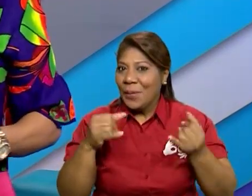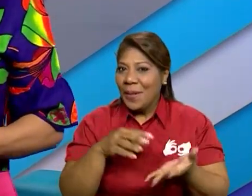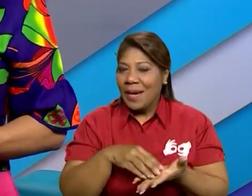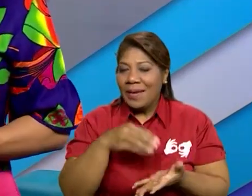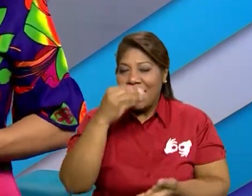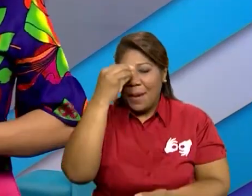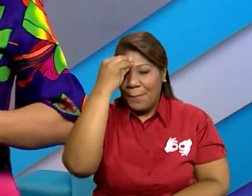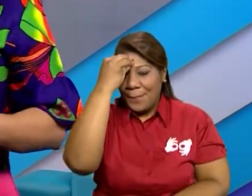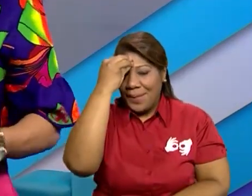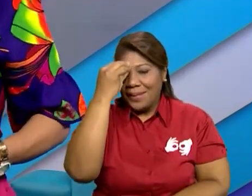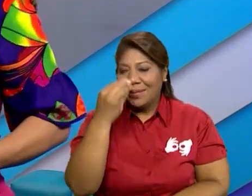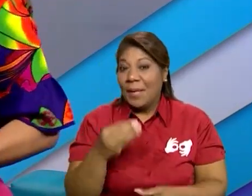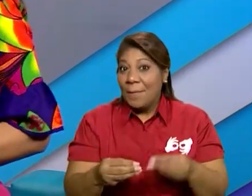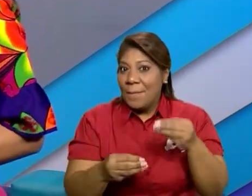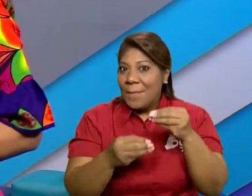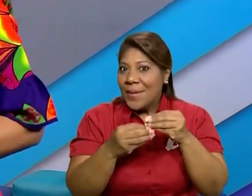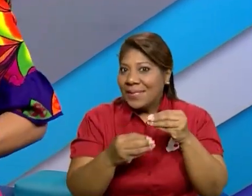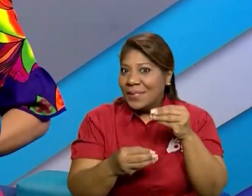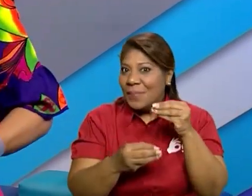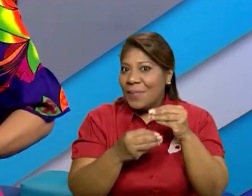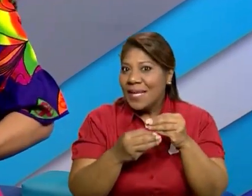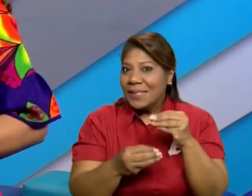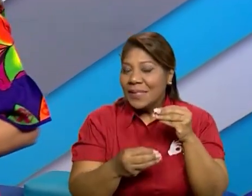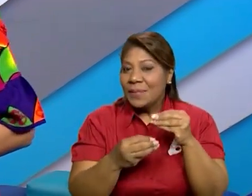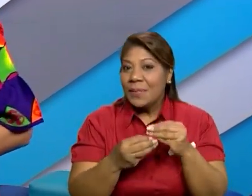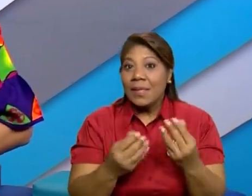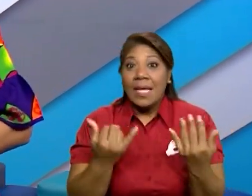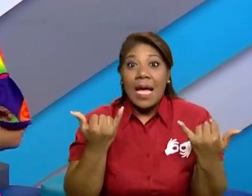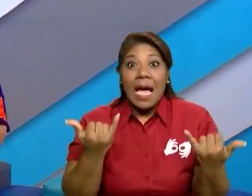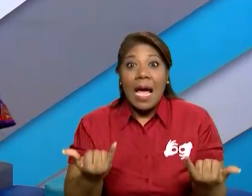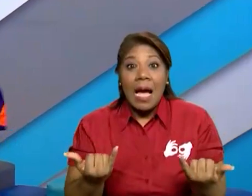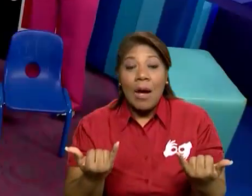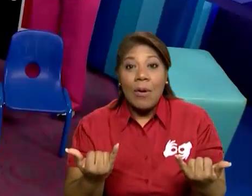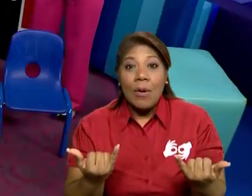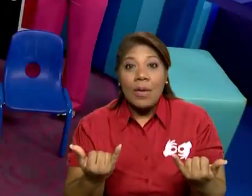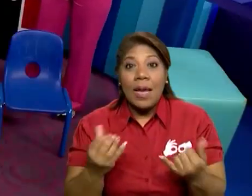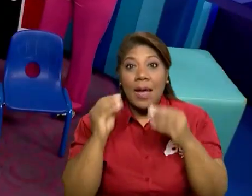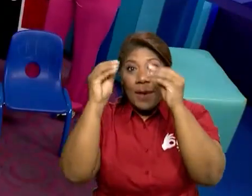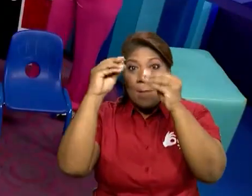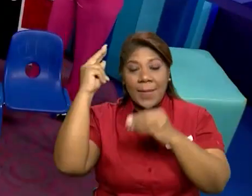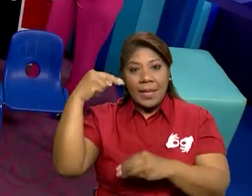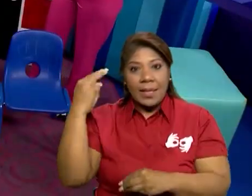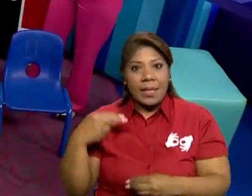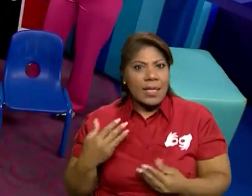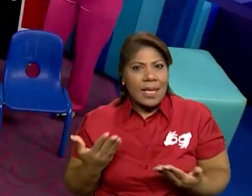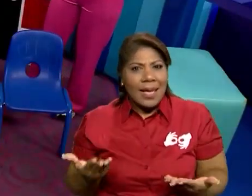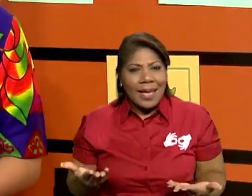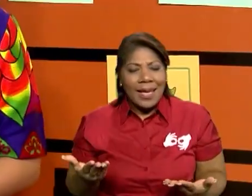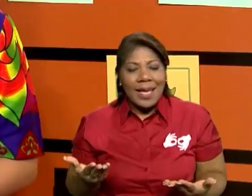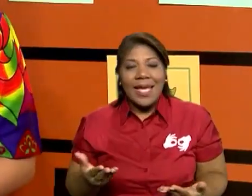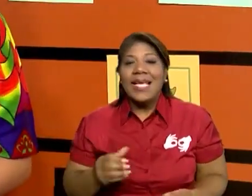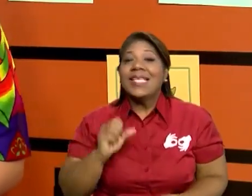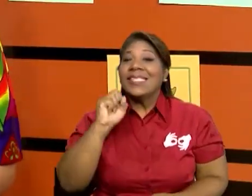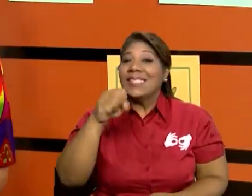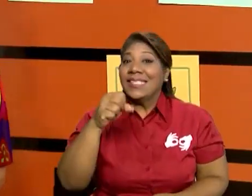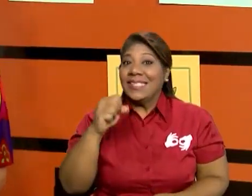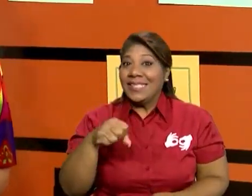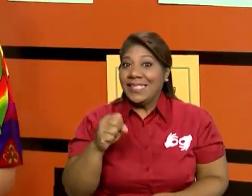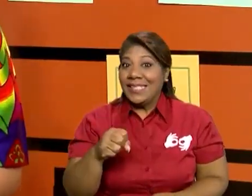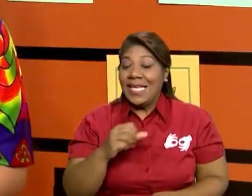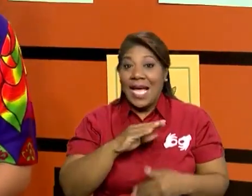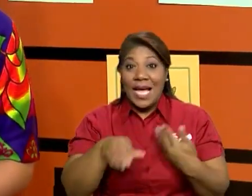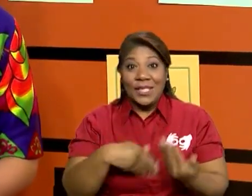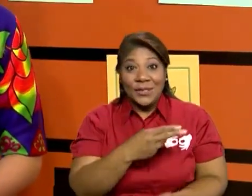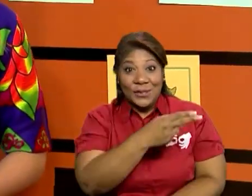todavía. Así que ha llegado el momento, maestra Nini, de que usted le recuerde algo a los niños. Claro, le recordamos a